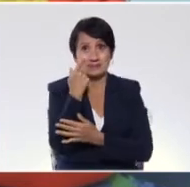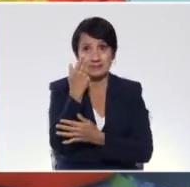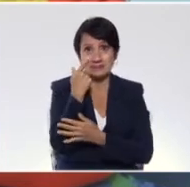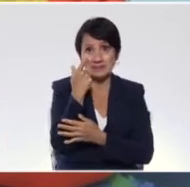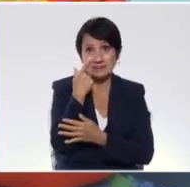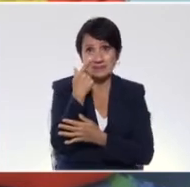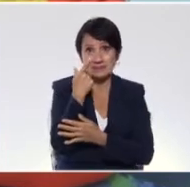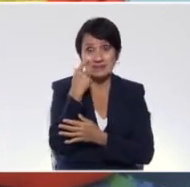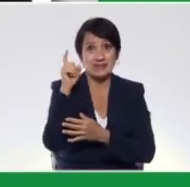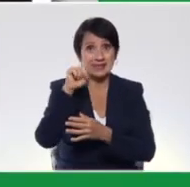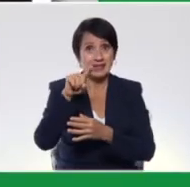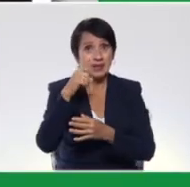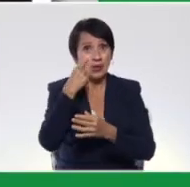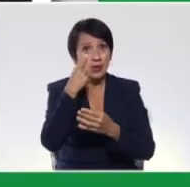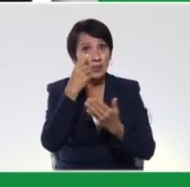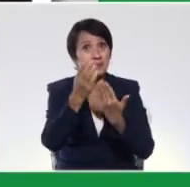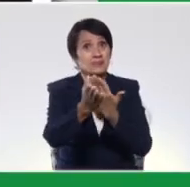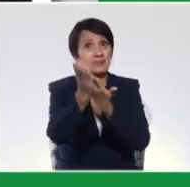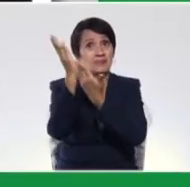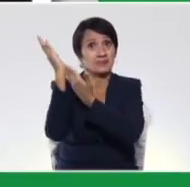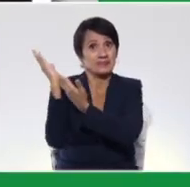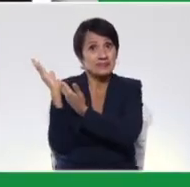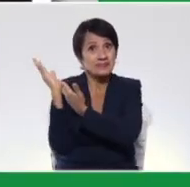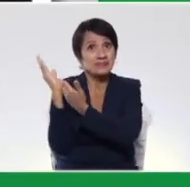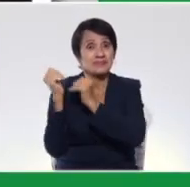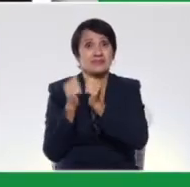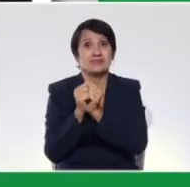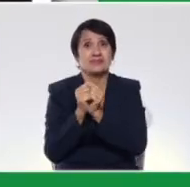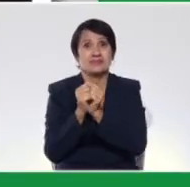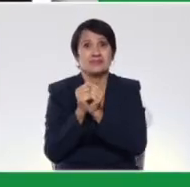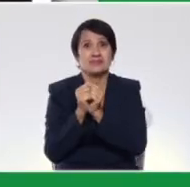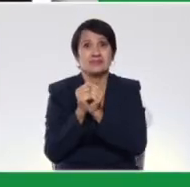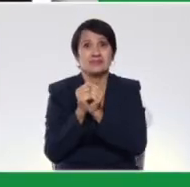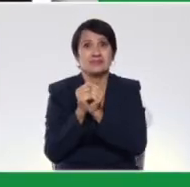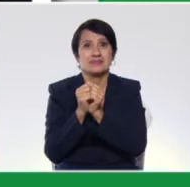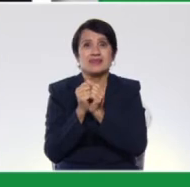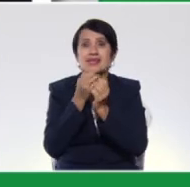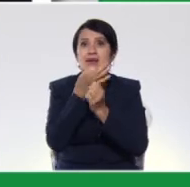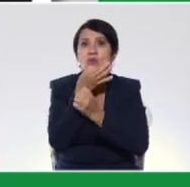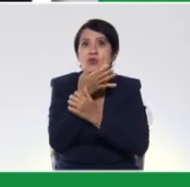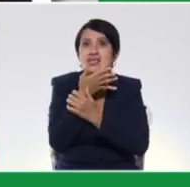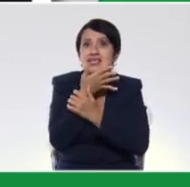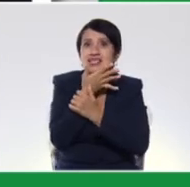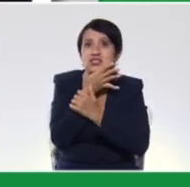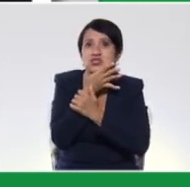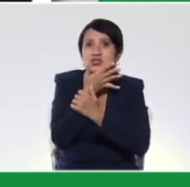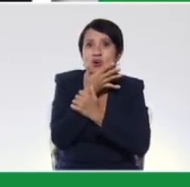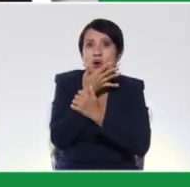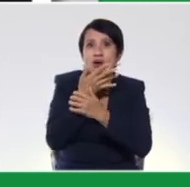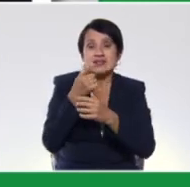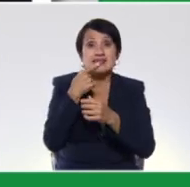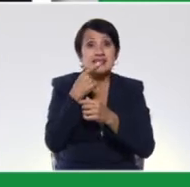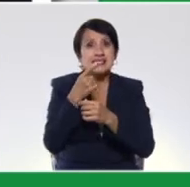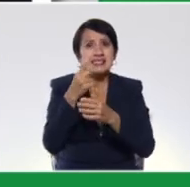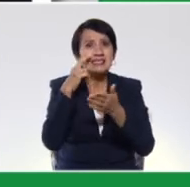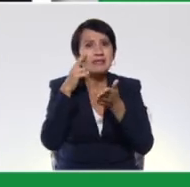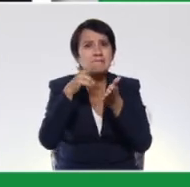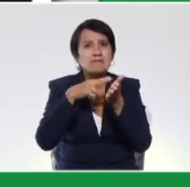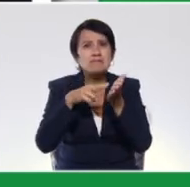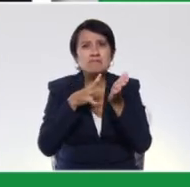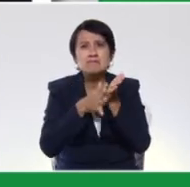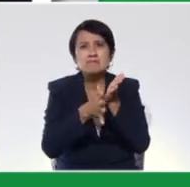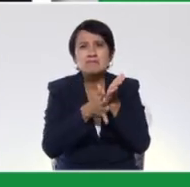ese mensaje que está allí con esa imagen. ¡Qué bonito! Ahí dice que